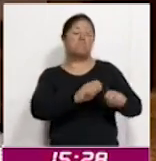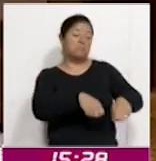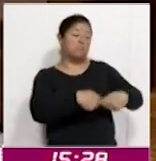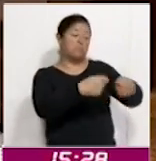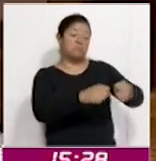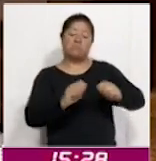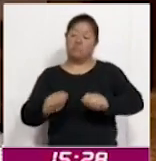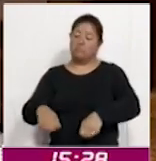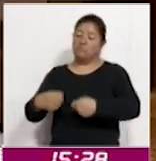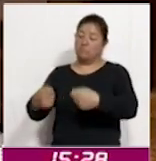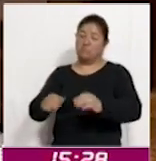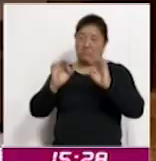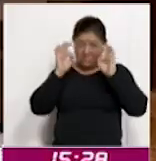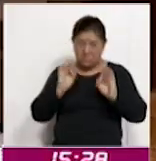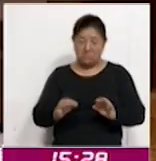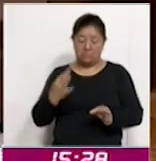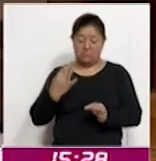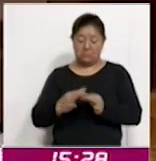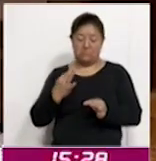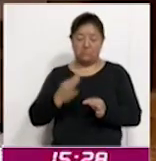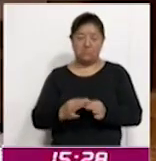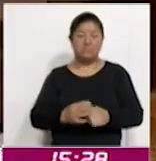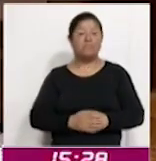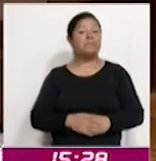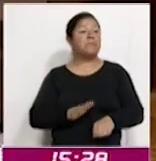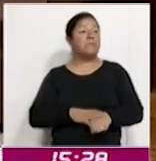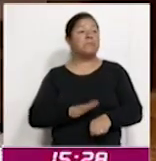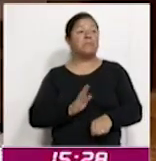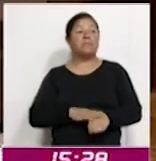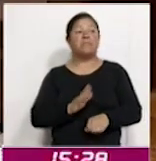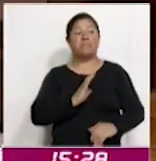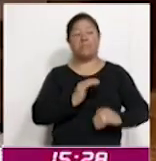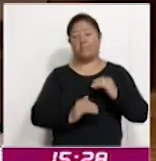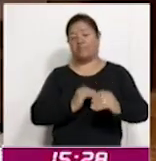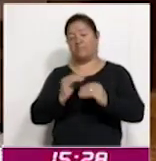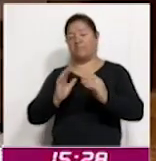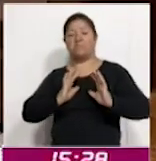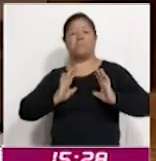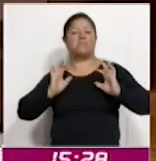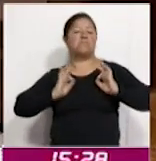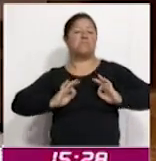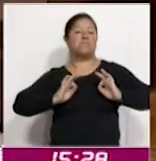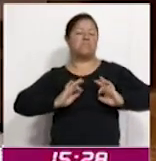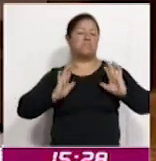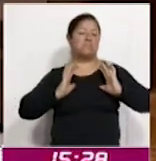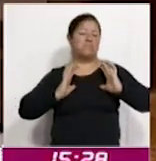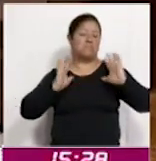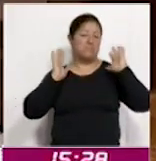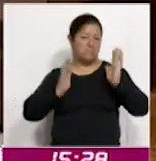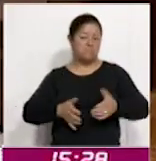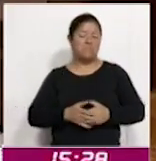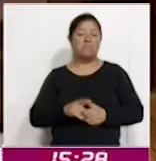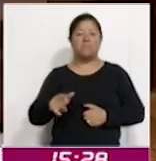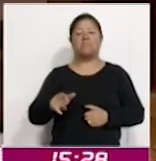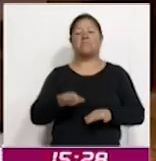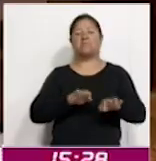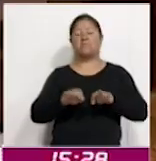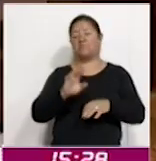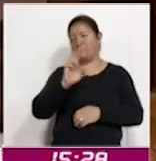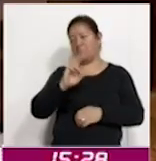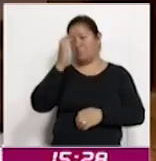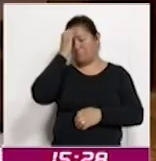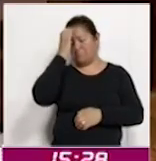respectivas y sobre todo pues que el proceso se diera en completa tranquilidad, en civilidad, el trabajo reconocer que han realizado